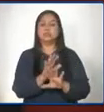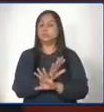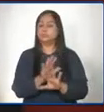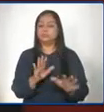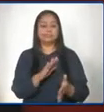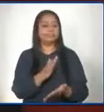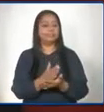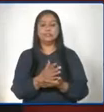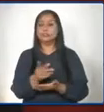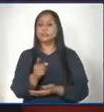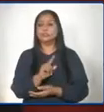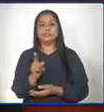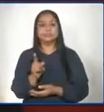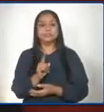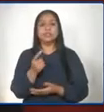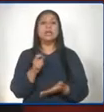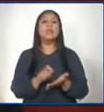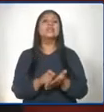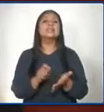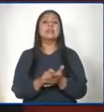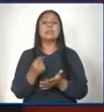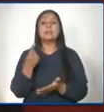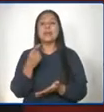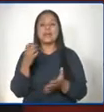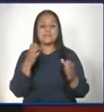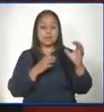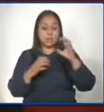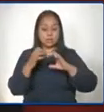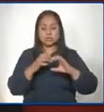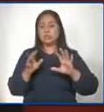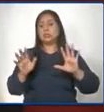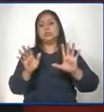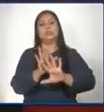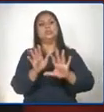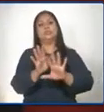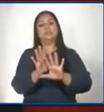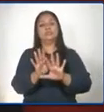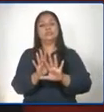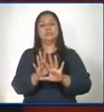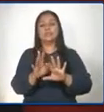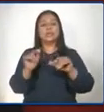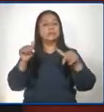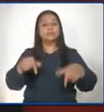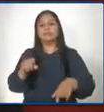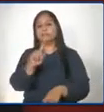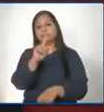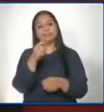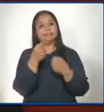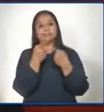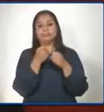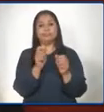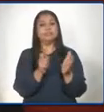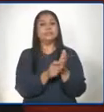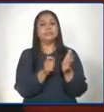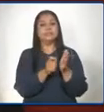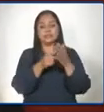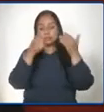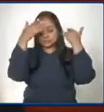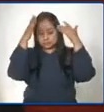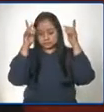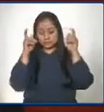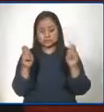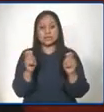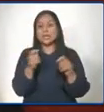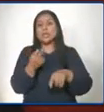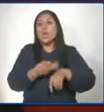convocar a estudiantes para la evaluación. Por lo tanto, no se hace la evaluación de graduandos como la tenemos